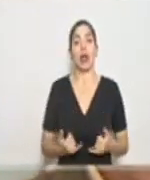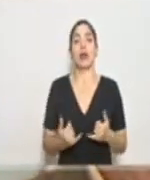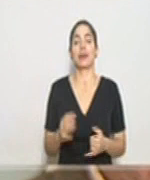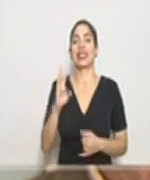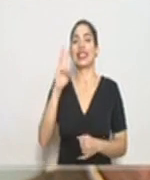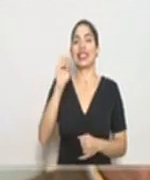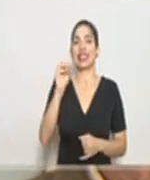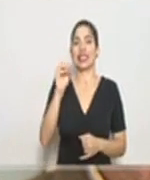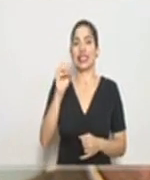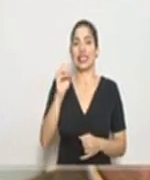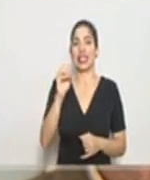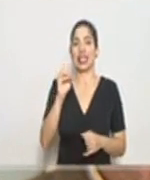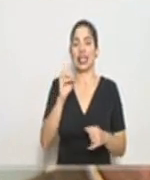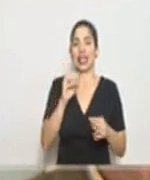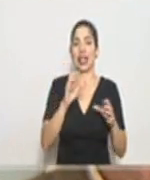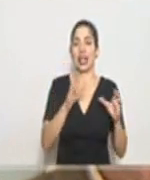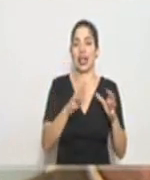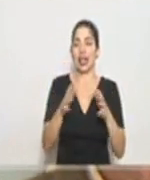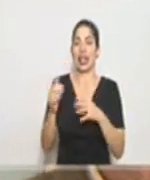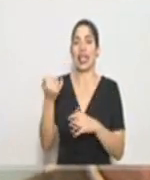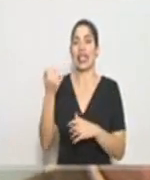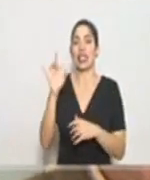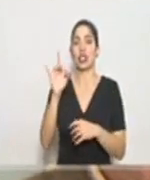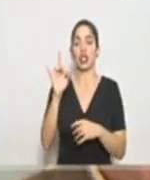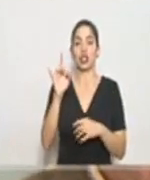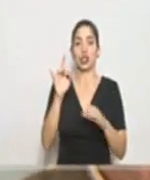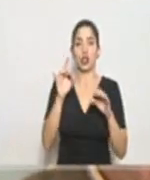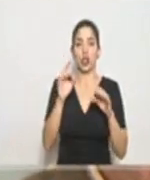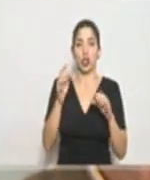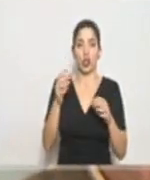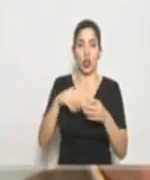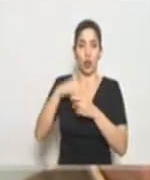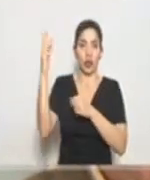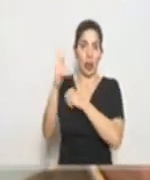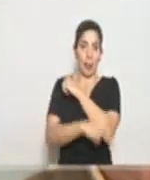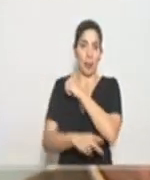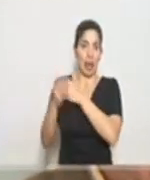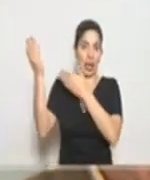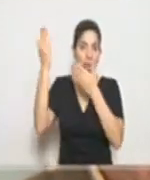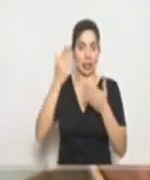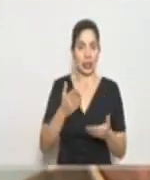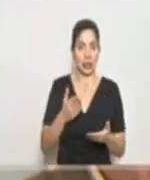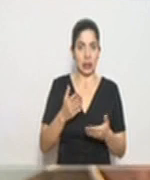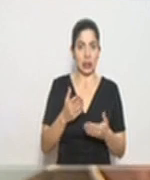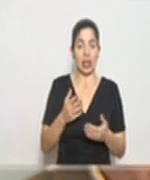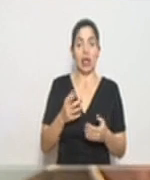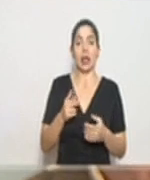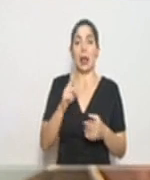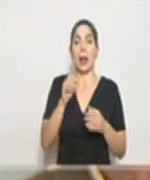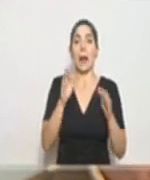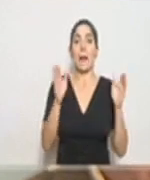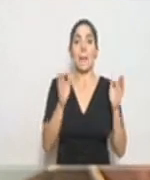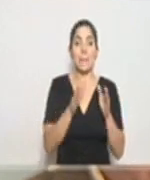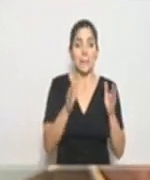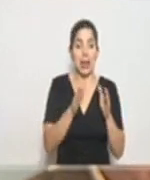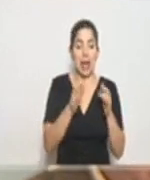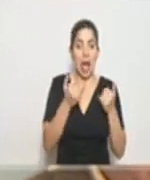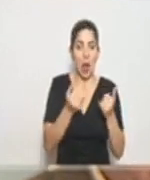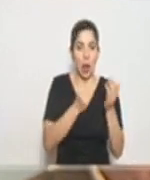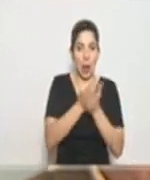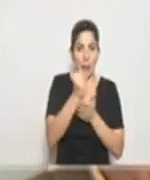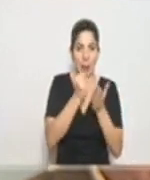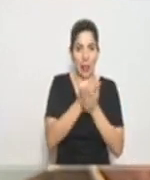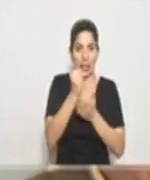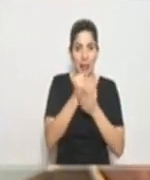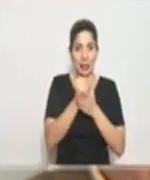clusters 18 son importados y tenemos el contingente pequeño que está en investigación en el sentido